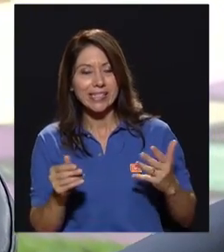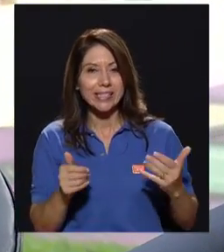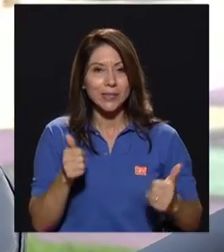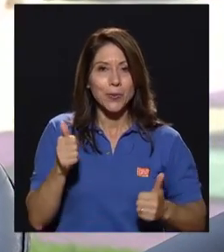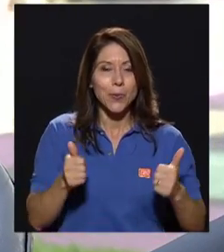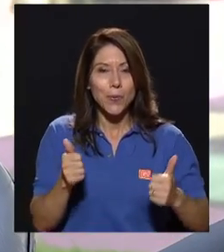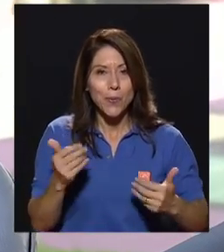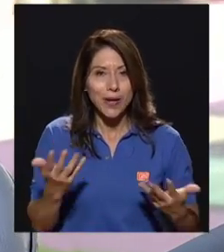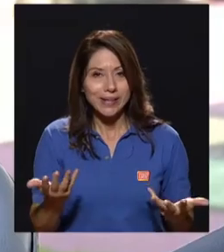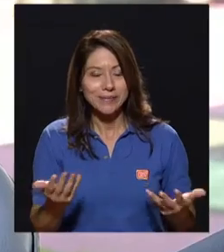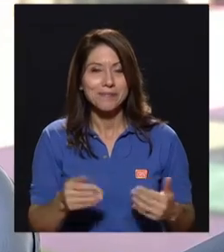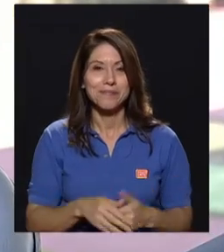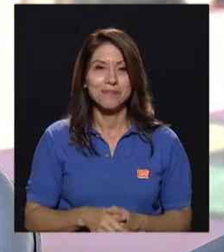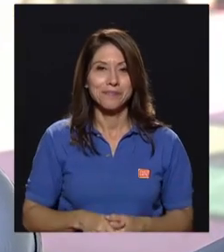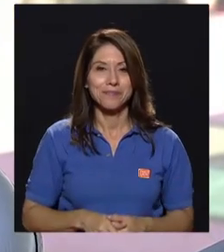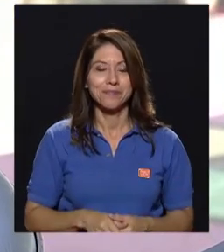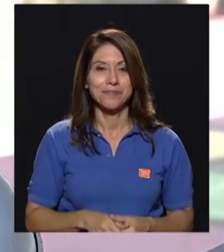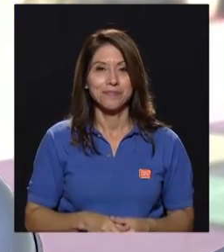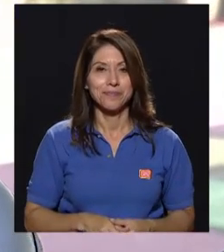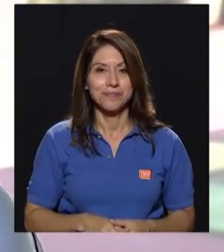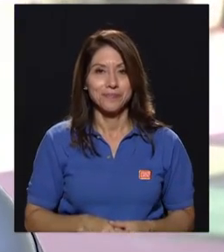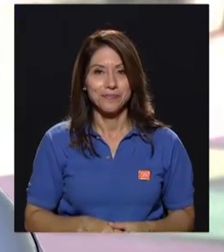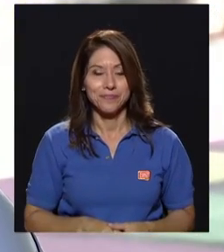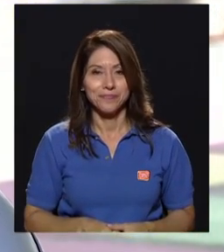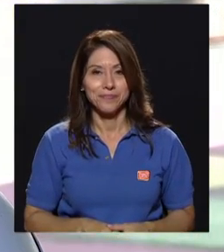¿Ya sí? ¿Ya sí? sí?